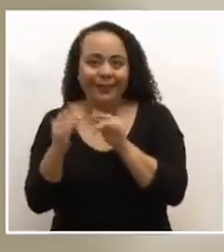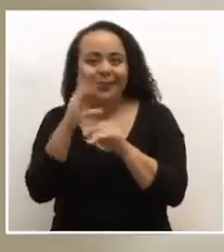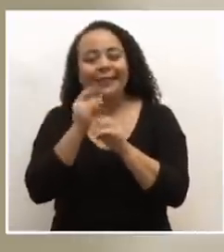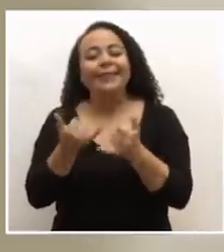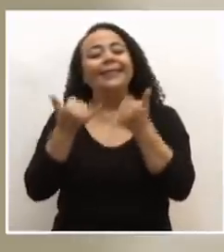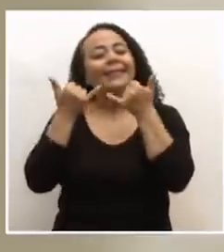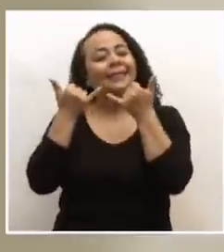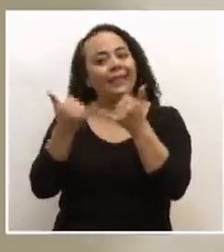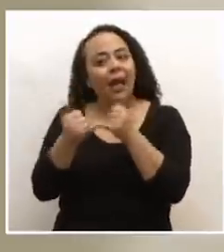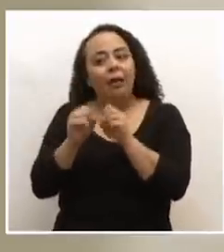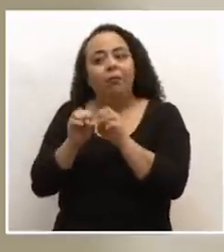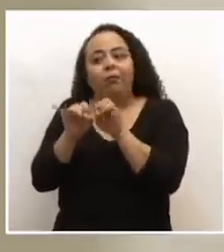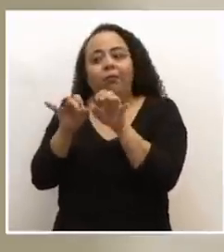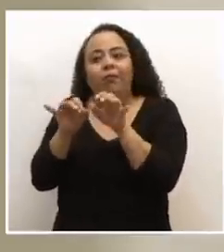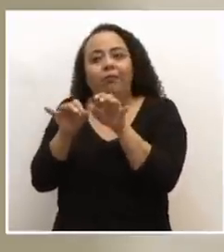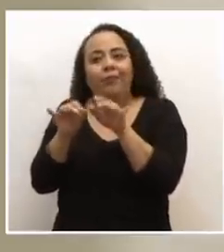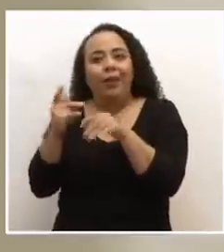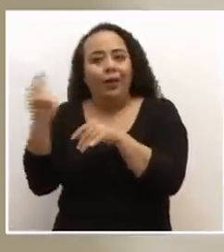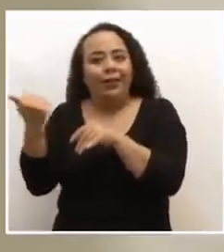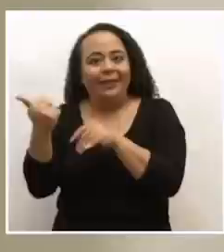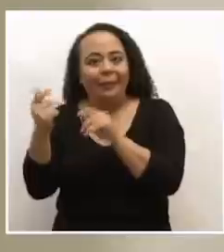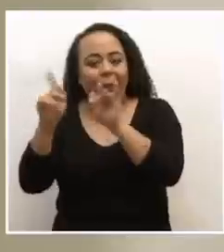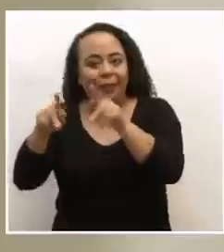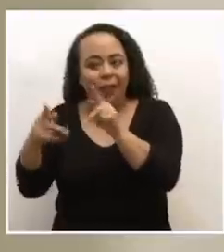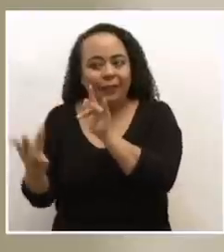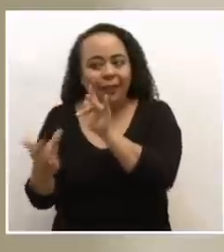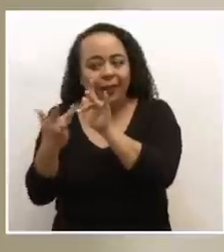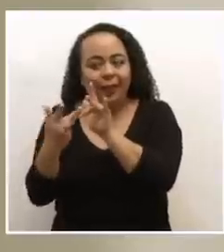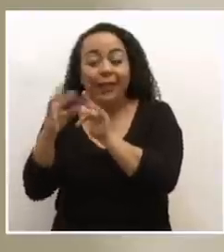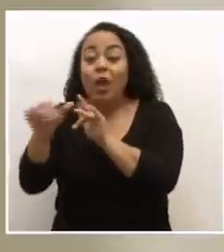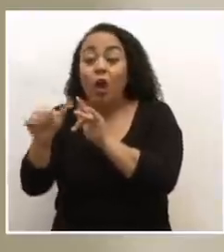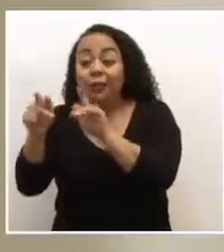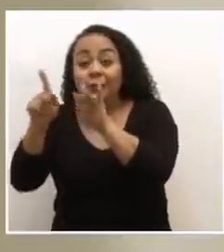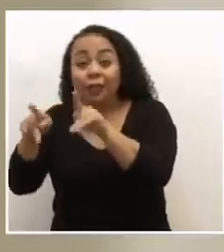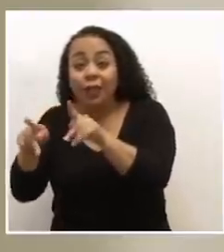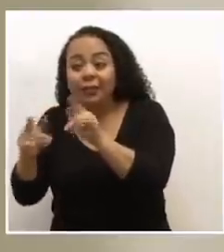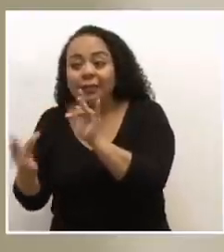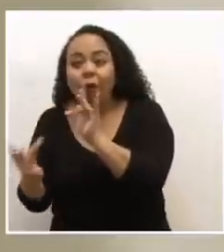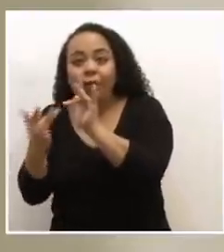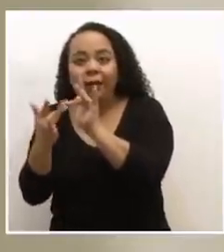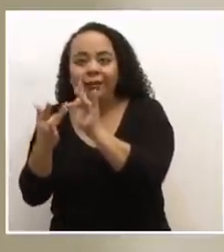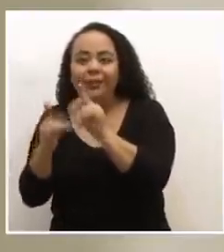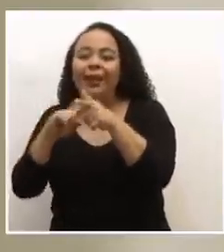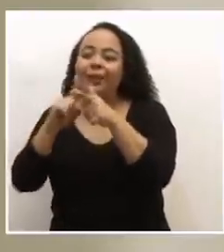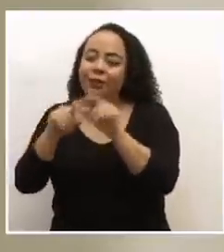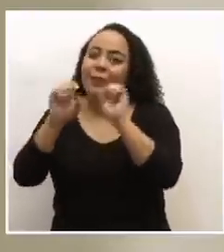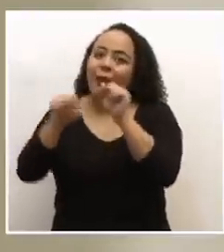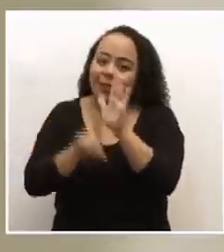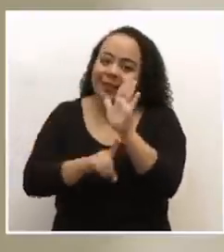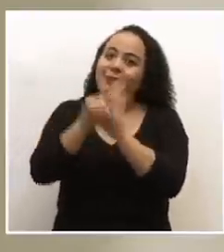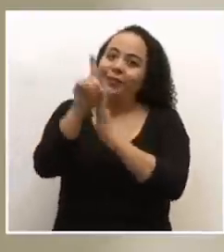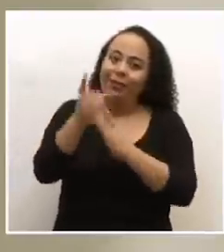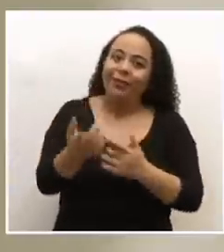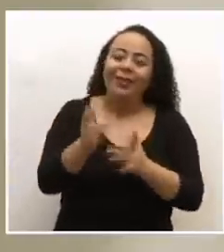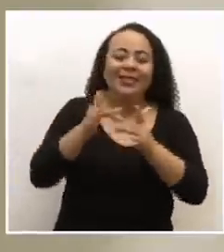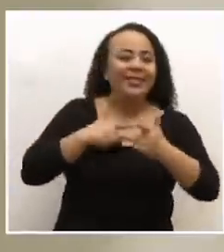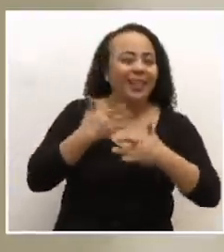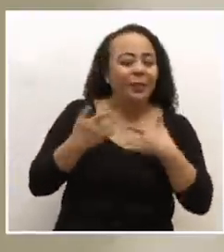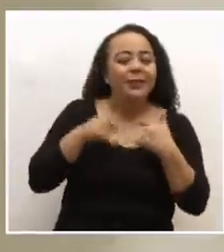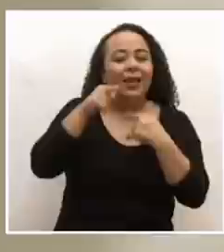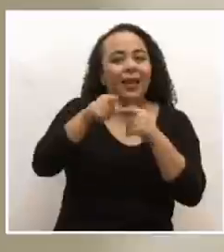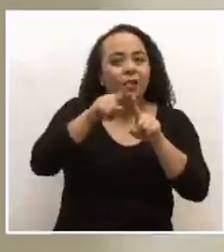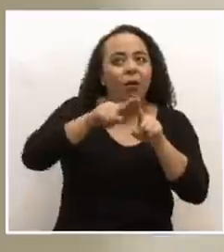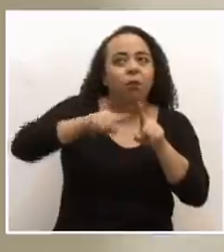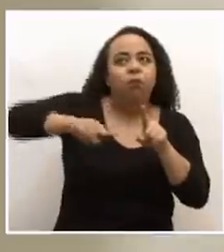estuvieron exponiendo a otras personas. Y esas otras personas que estuvieron expuestas pueden estar desarrollando en este momento cuadros, que eso justamente es lo que hace que la